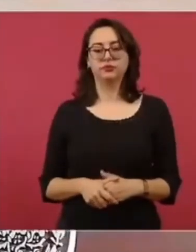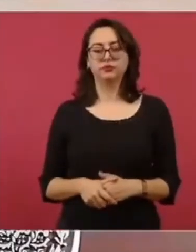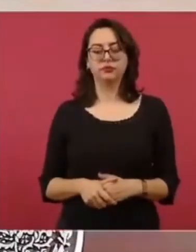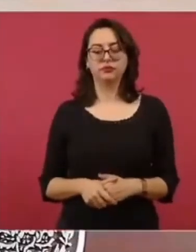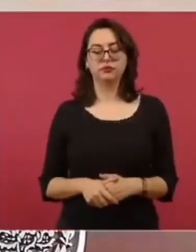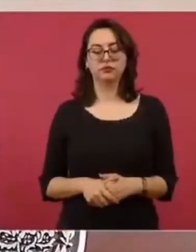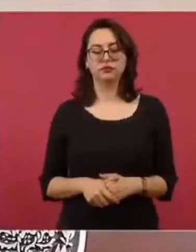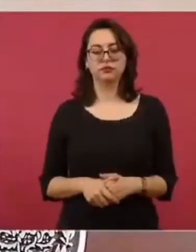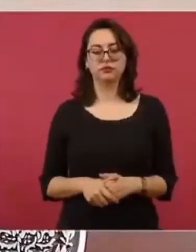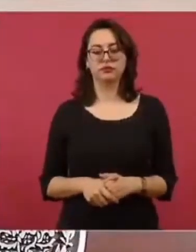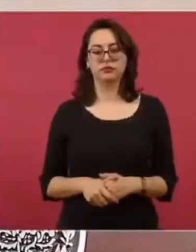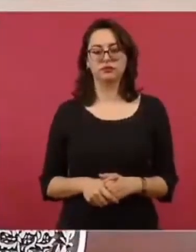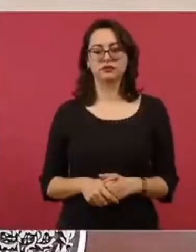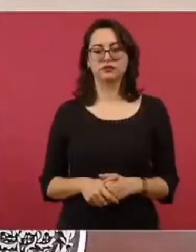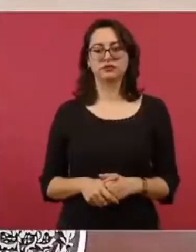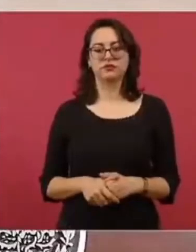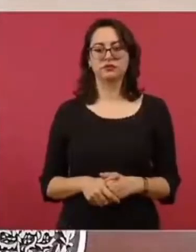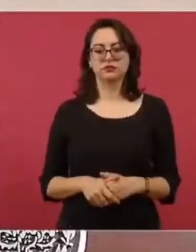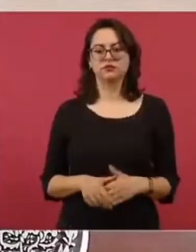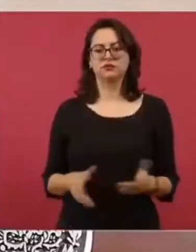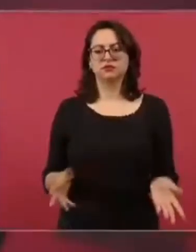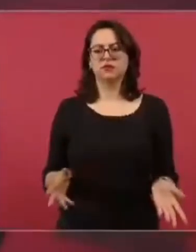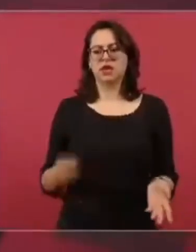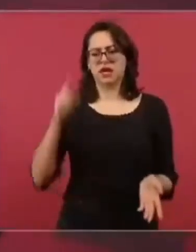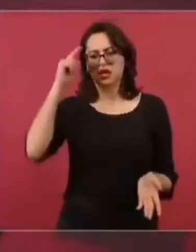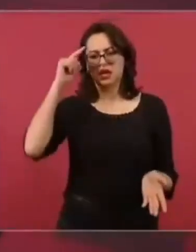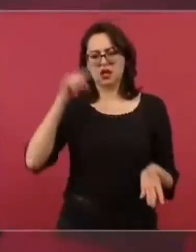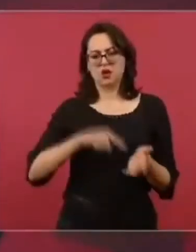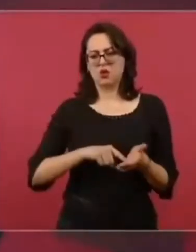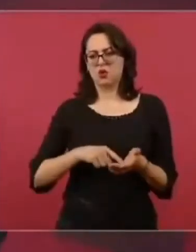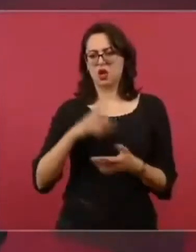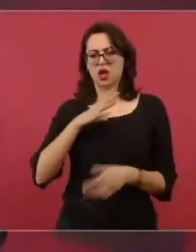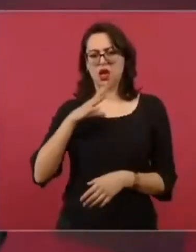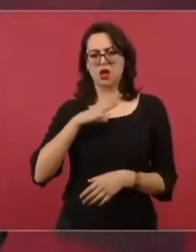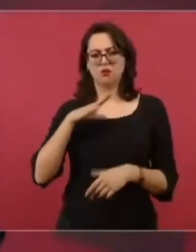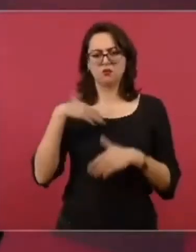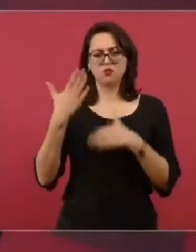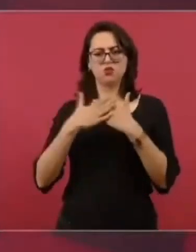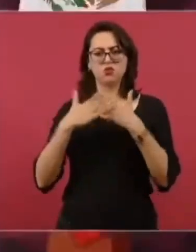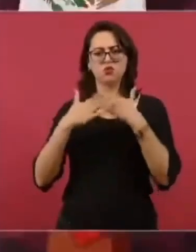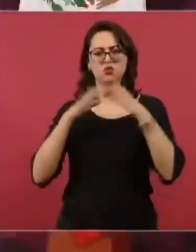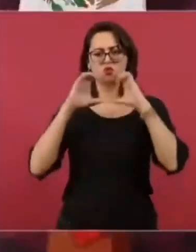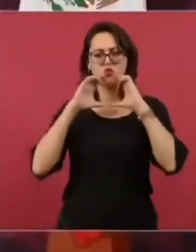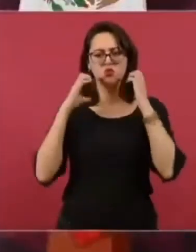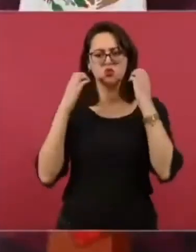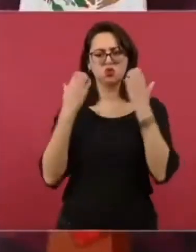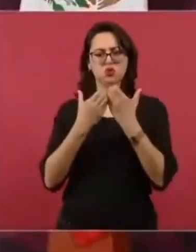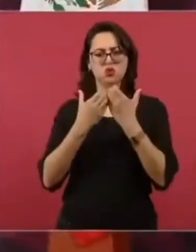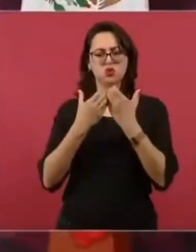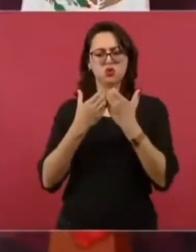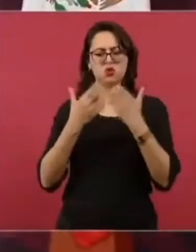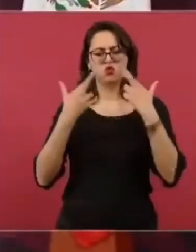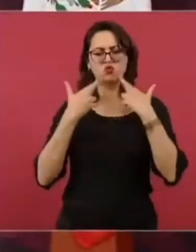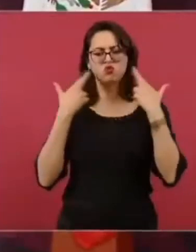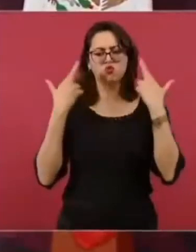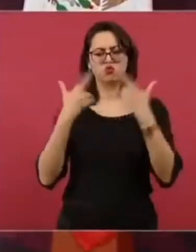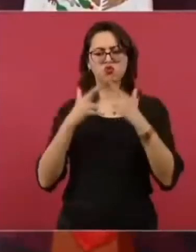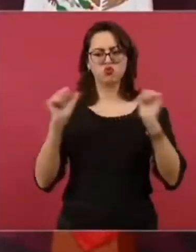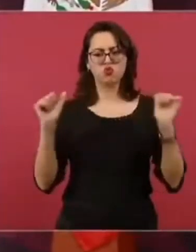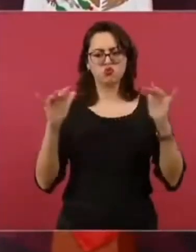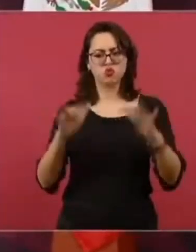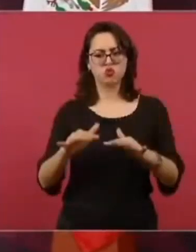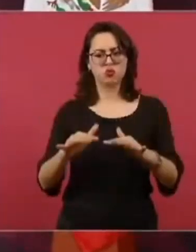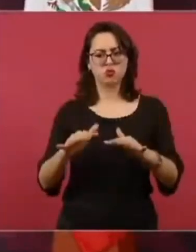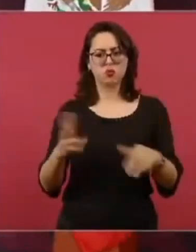sí, una reunión en el Congreso, sí, porque ahí se formó un